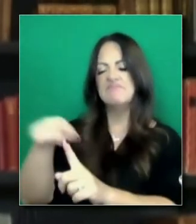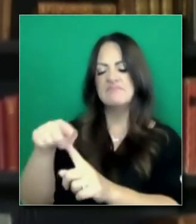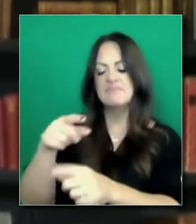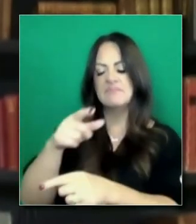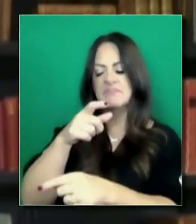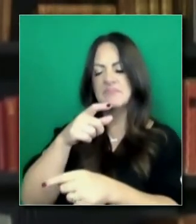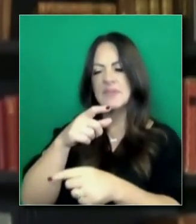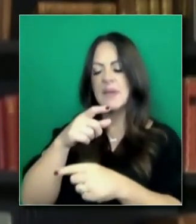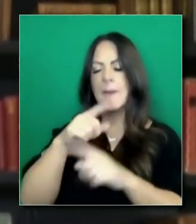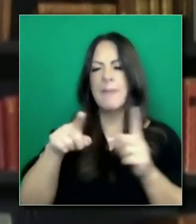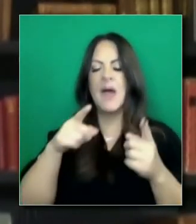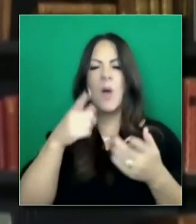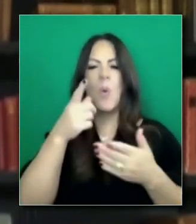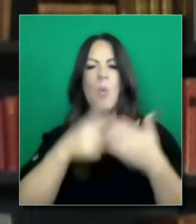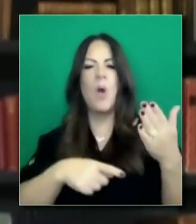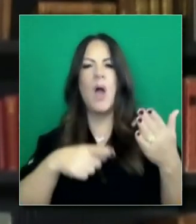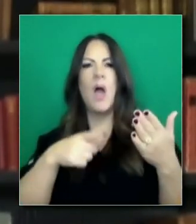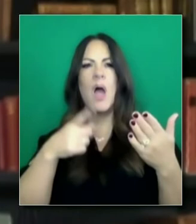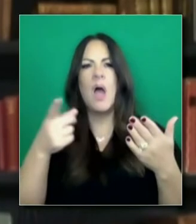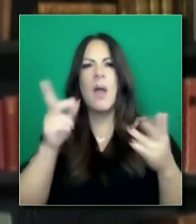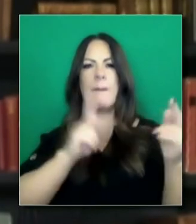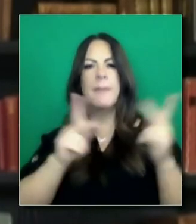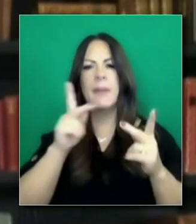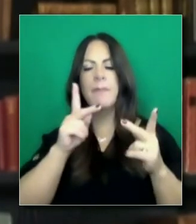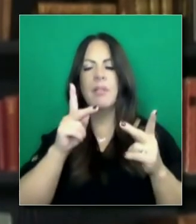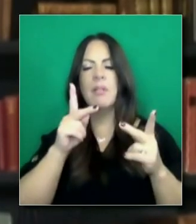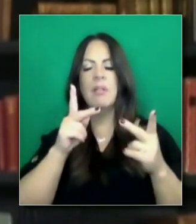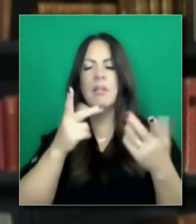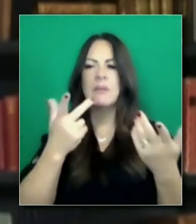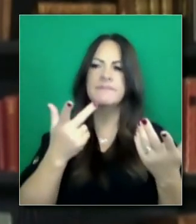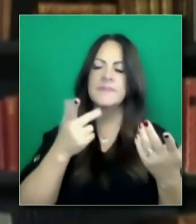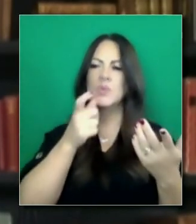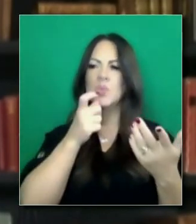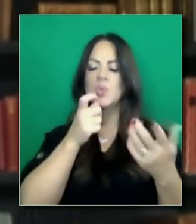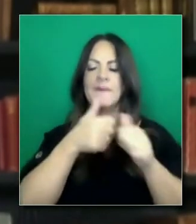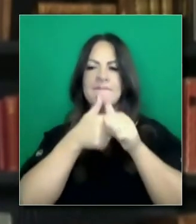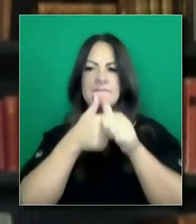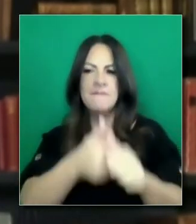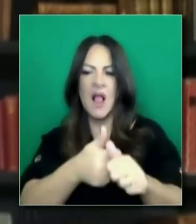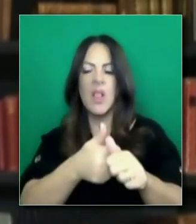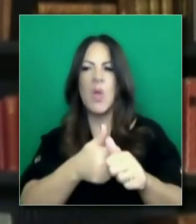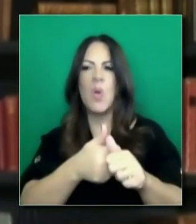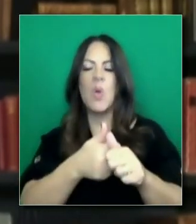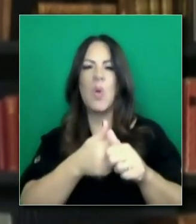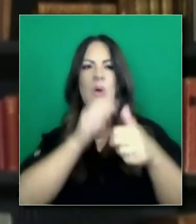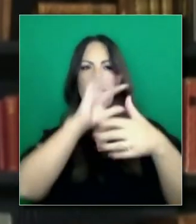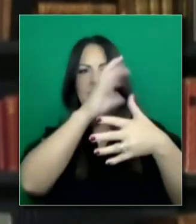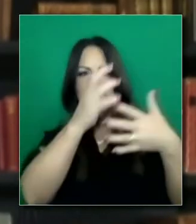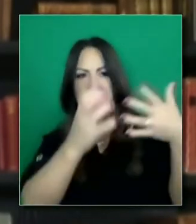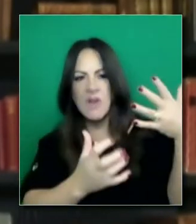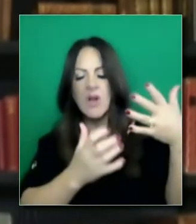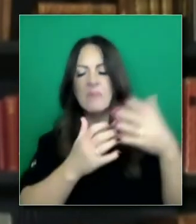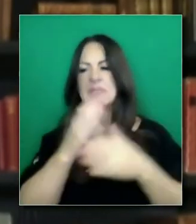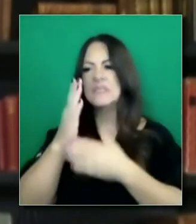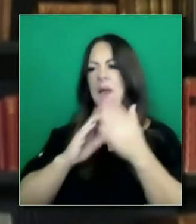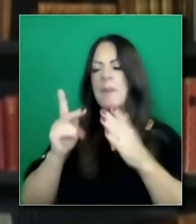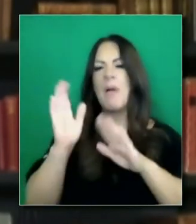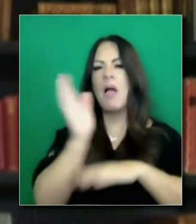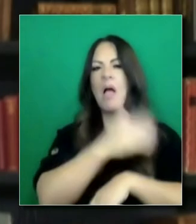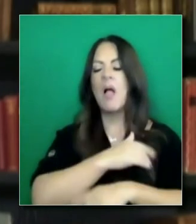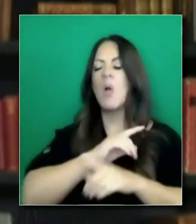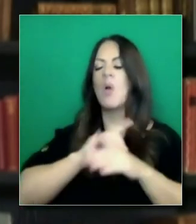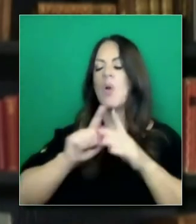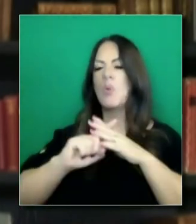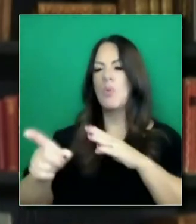el Estado para monitorear esto, que las personas no se colen, que no brinquen en la cola? ¿Qué van a